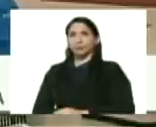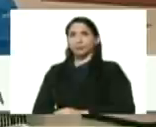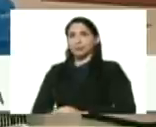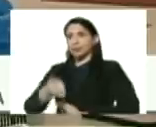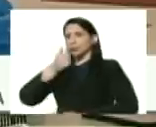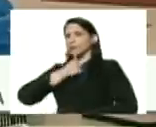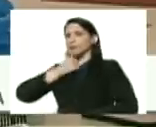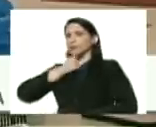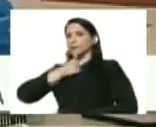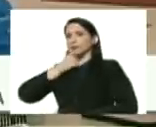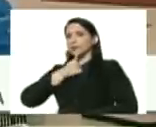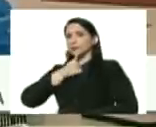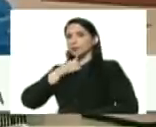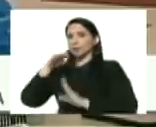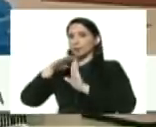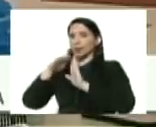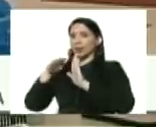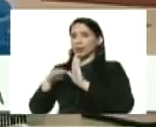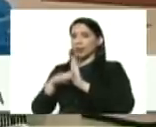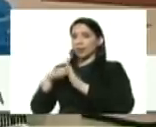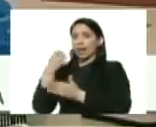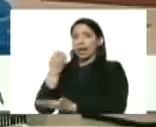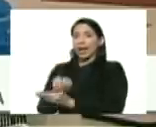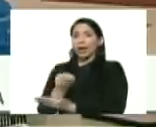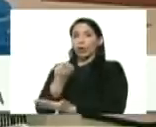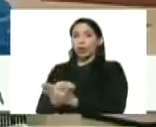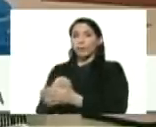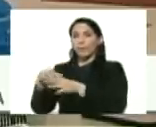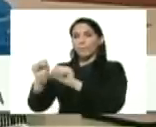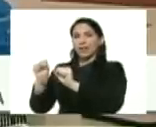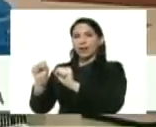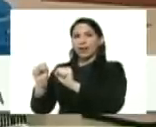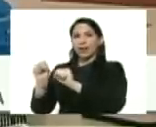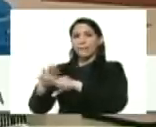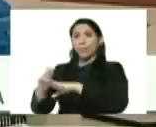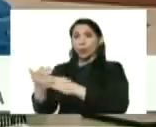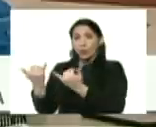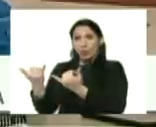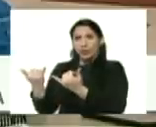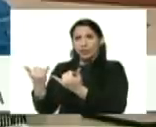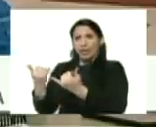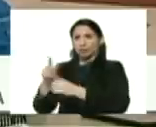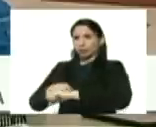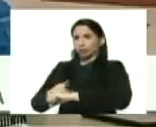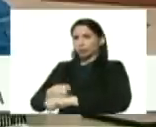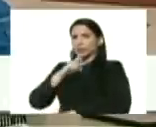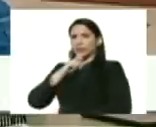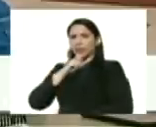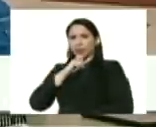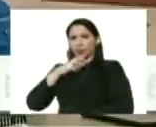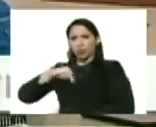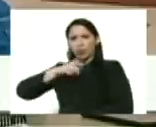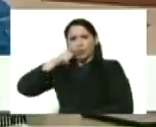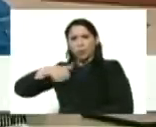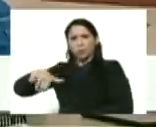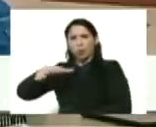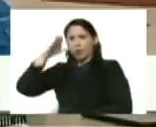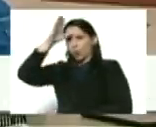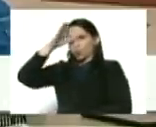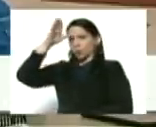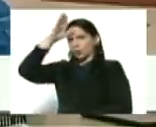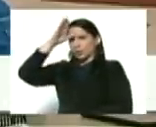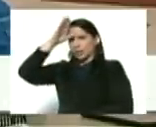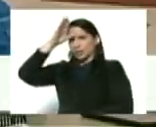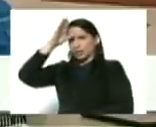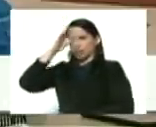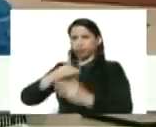resistentes a las medidas económicas imperiales porque en los momentos de dificultades nuestro pueblo se crece en conciencia y trabaja